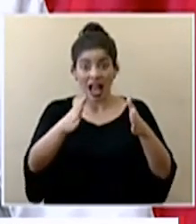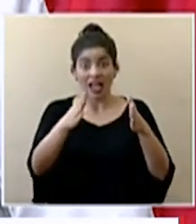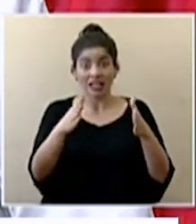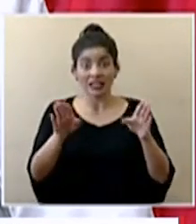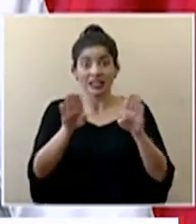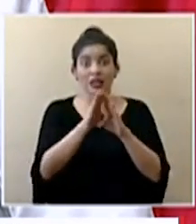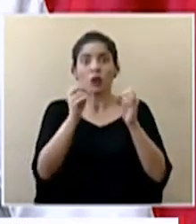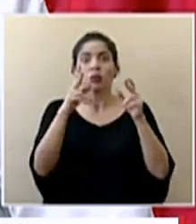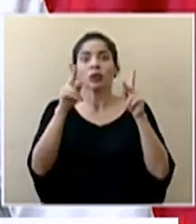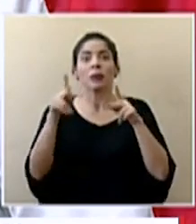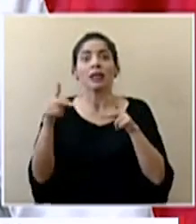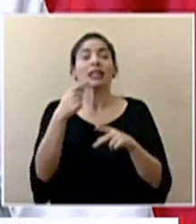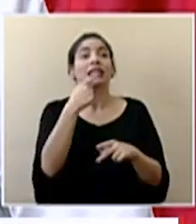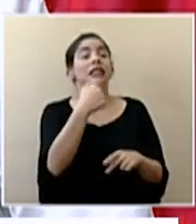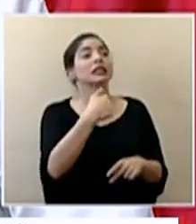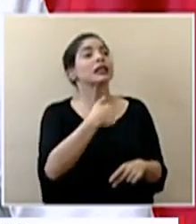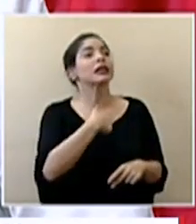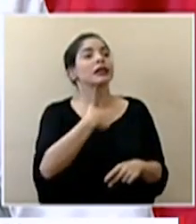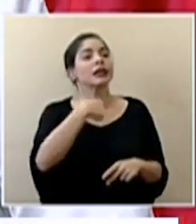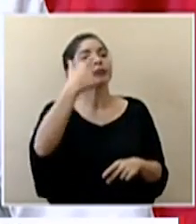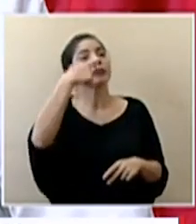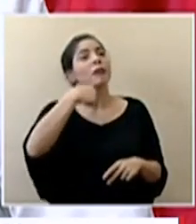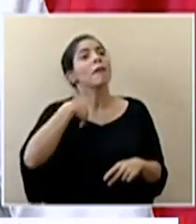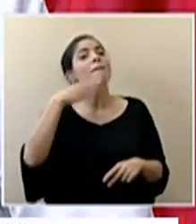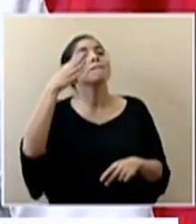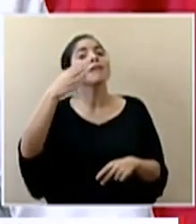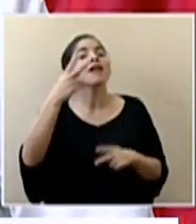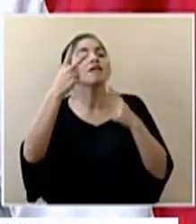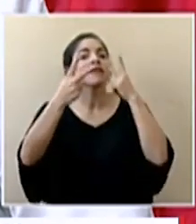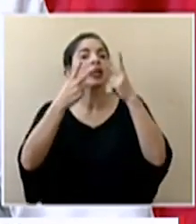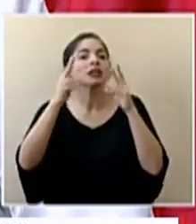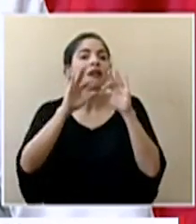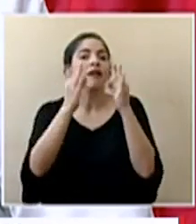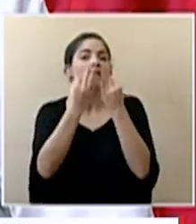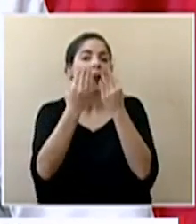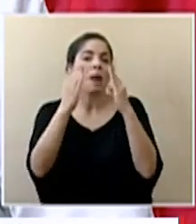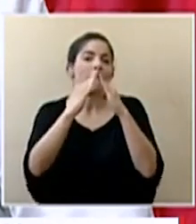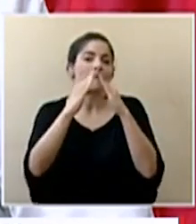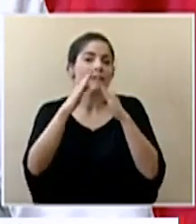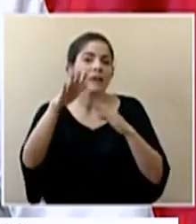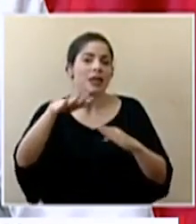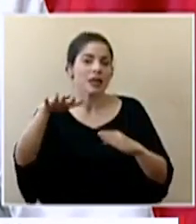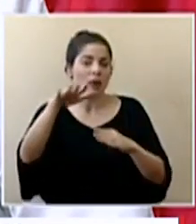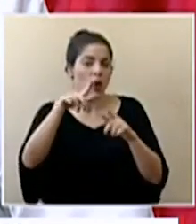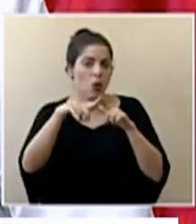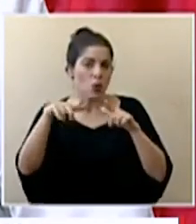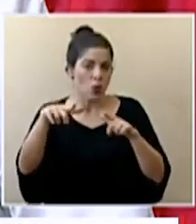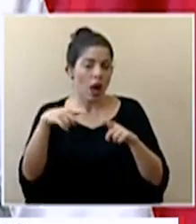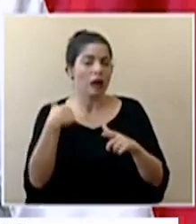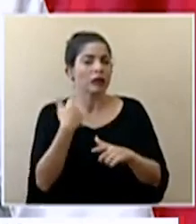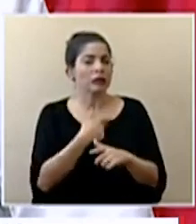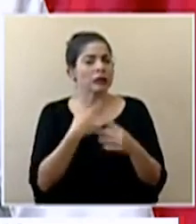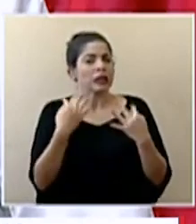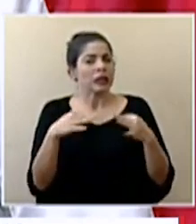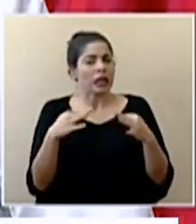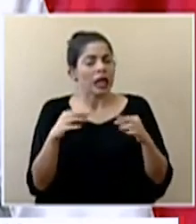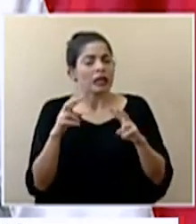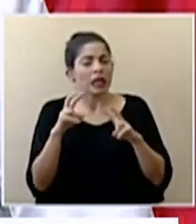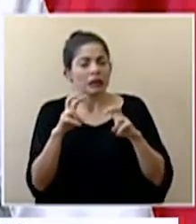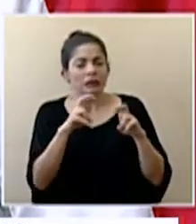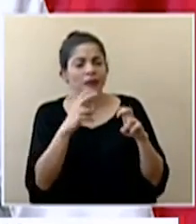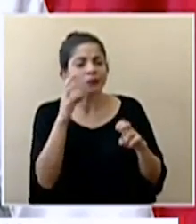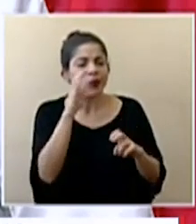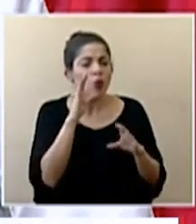se identifican como que van donde un familiar que vive ahí en el sector o en la zona hemos tratado de mediar para buscar